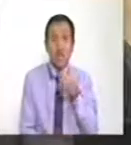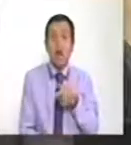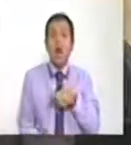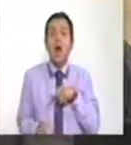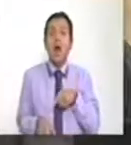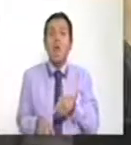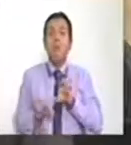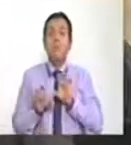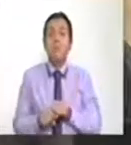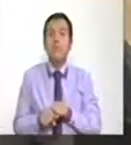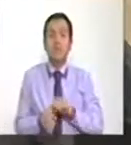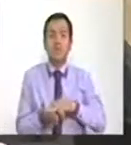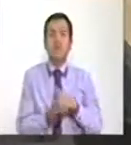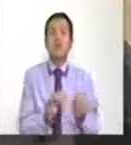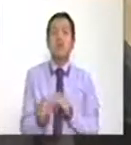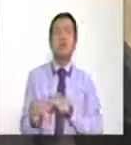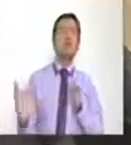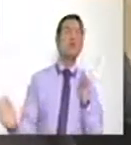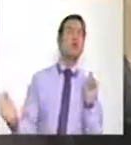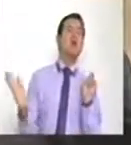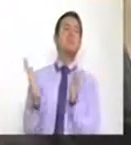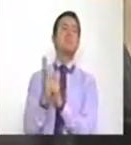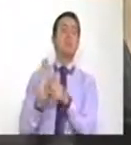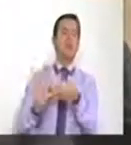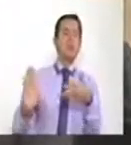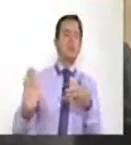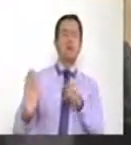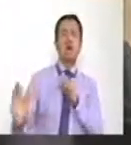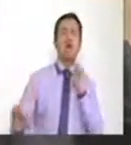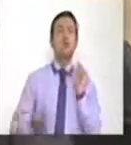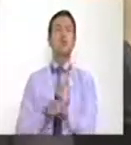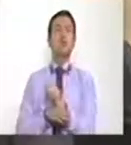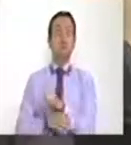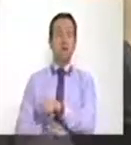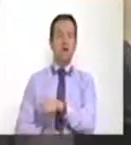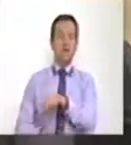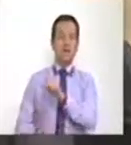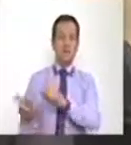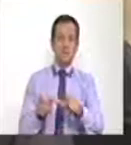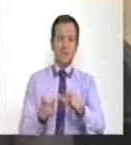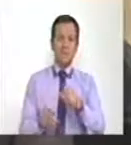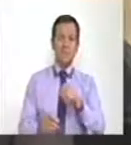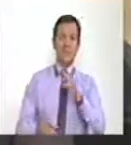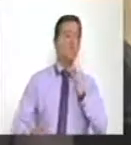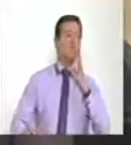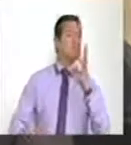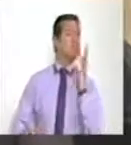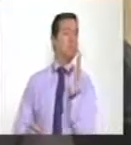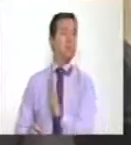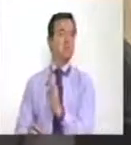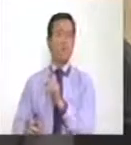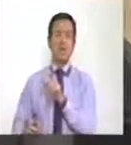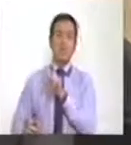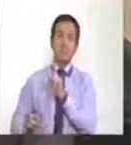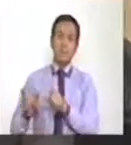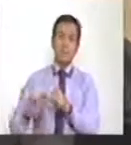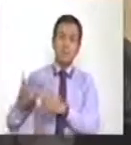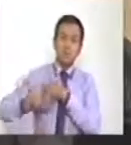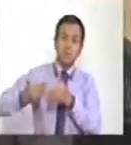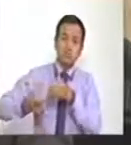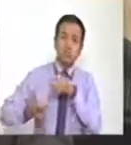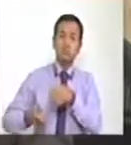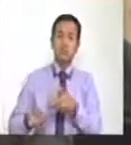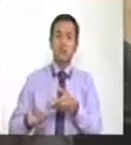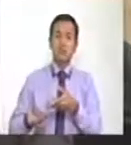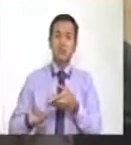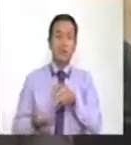otra burla al pueblo colombiano, otro engaño a los ciudadanos que con ilusión votaron sí en el pasado